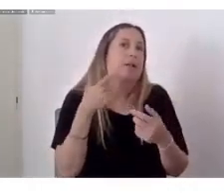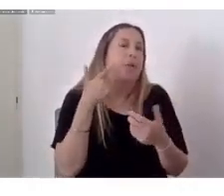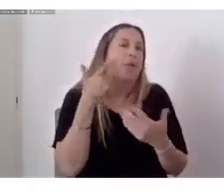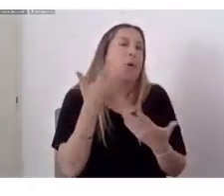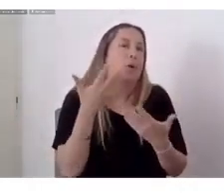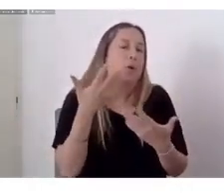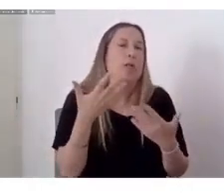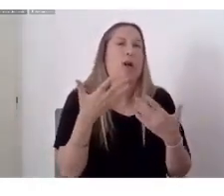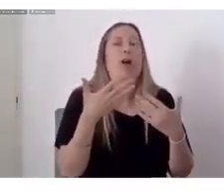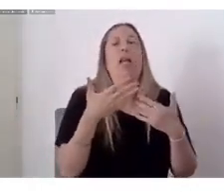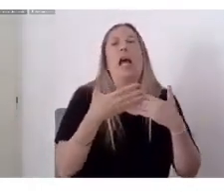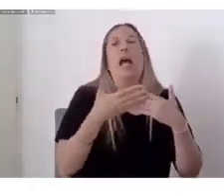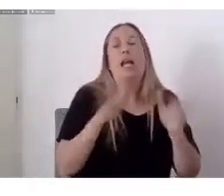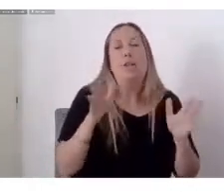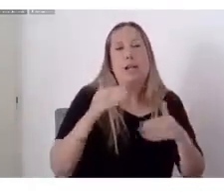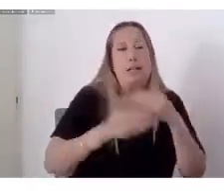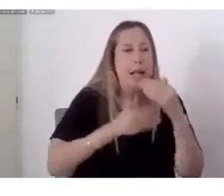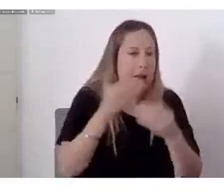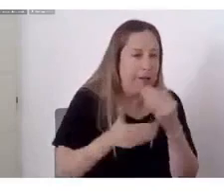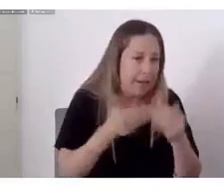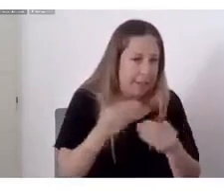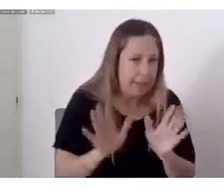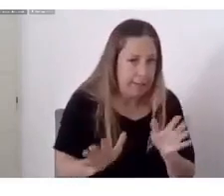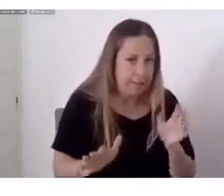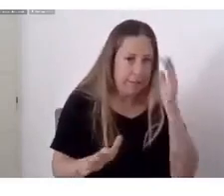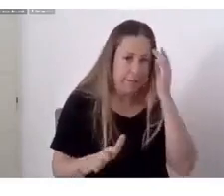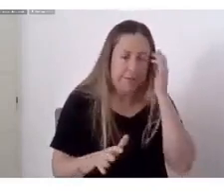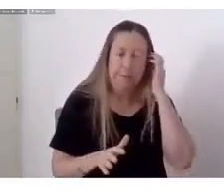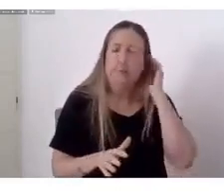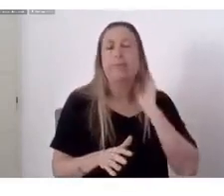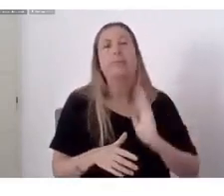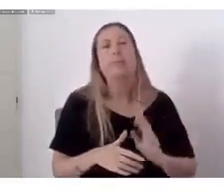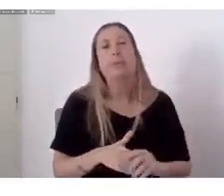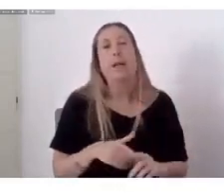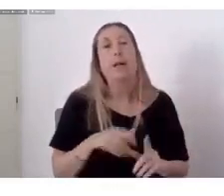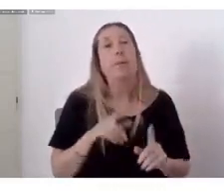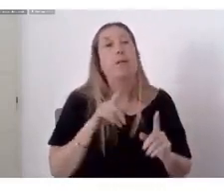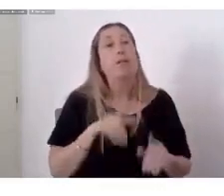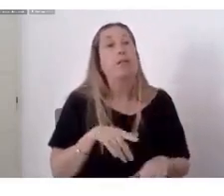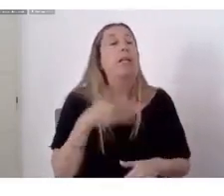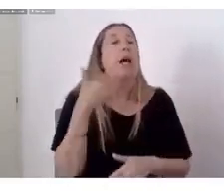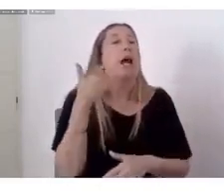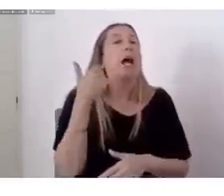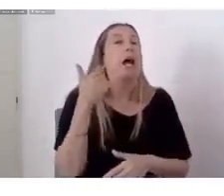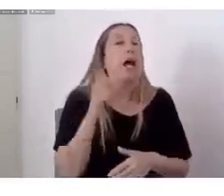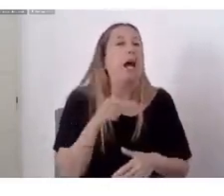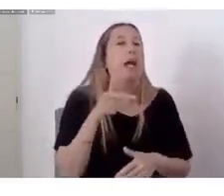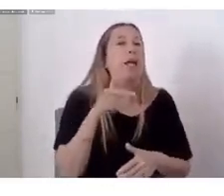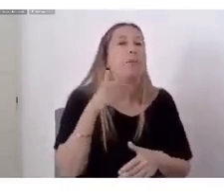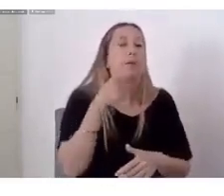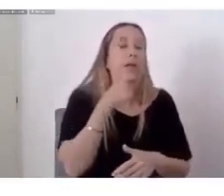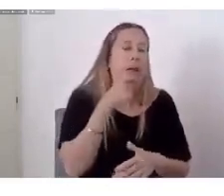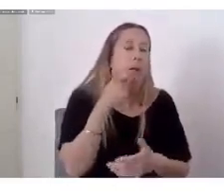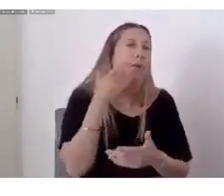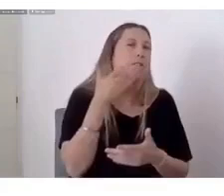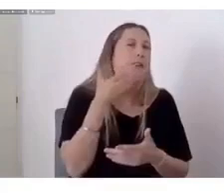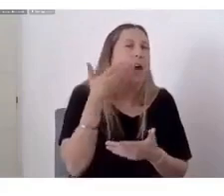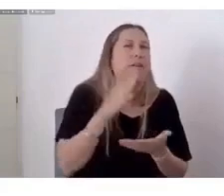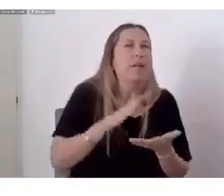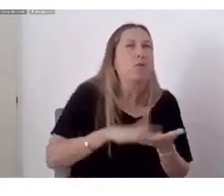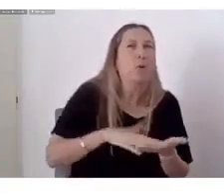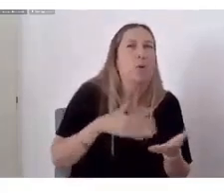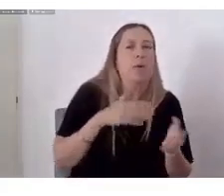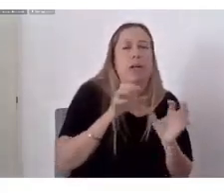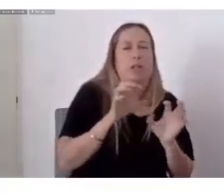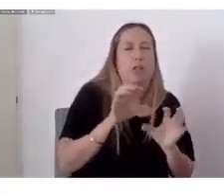Más allá De las razones Por las cuales fueron Si hay un discurso Que se valida En cuanto al odio ¿Por qué? No